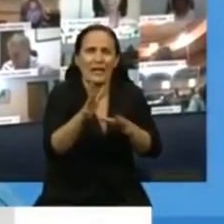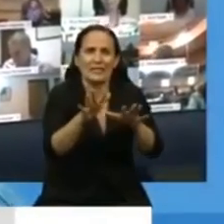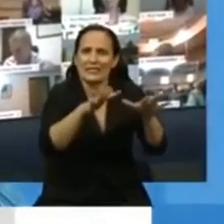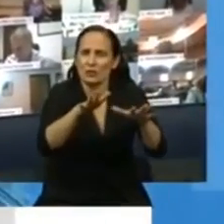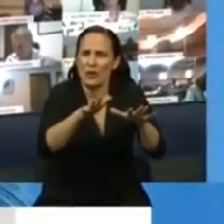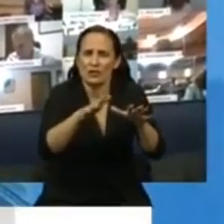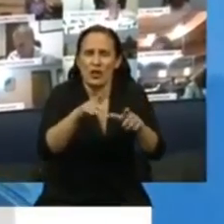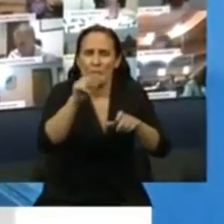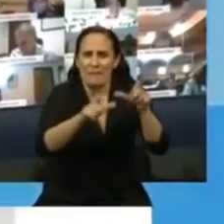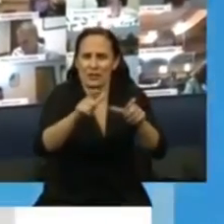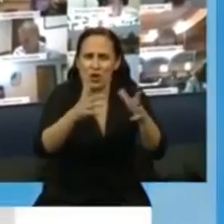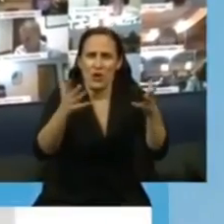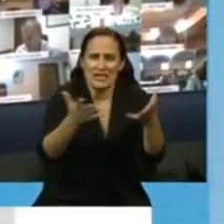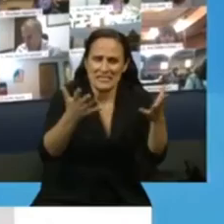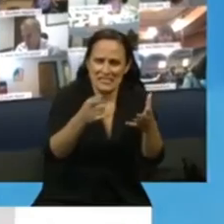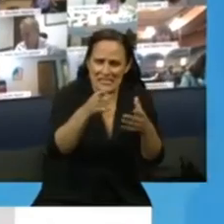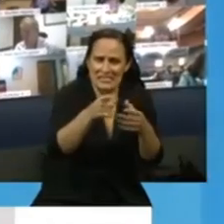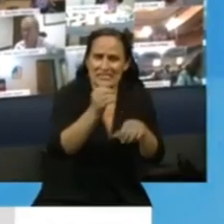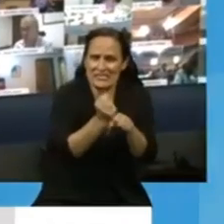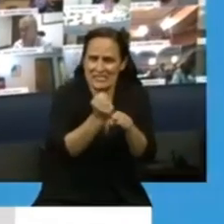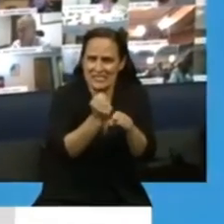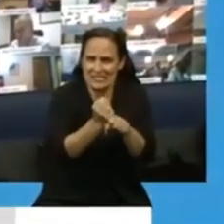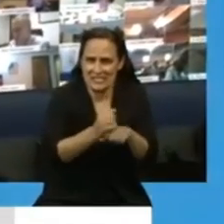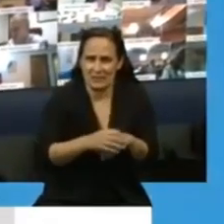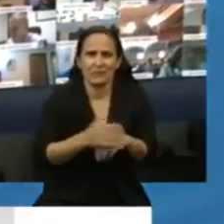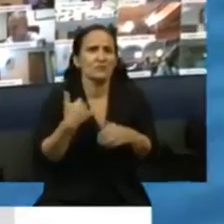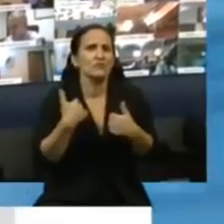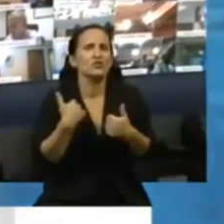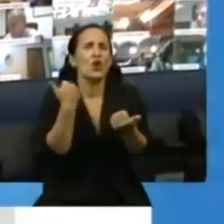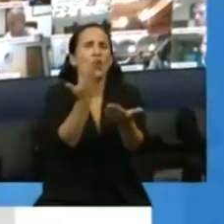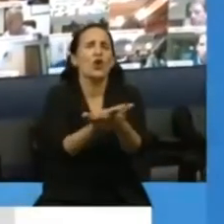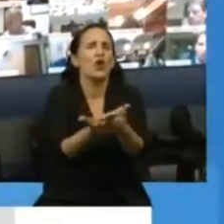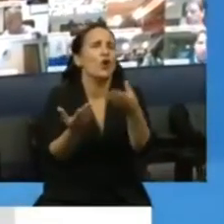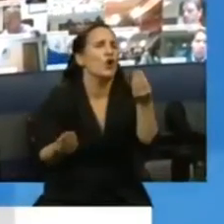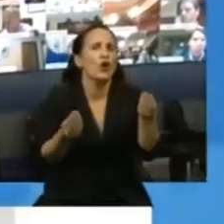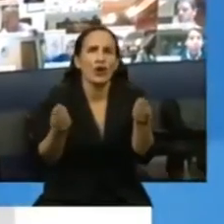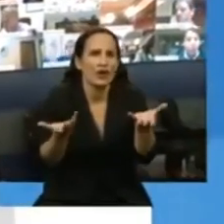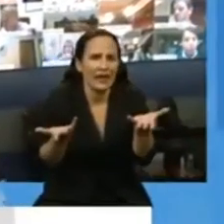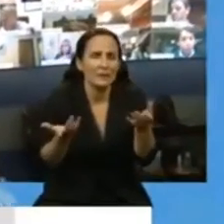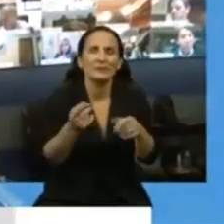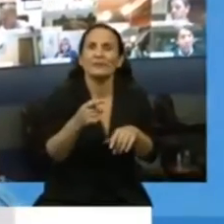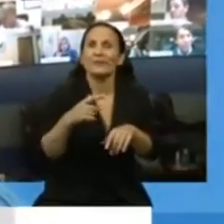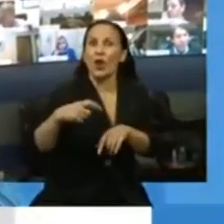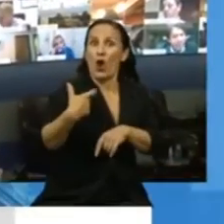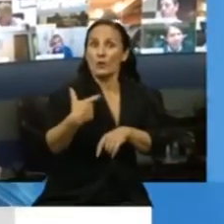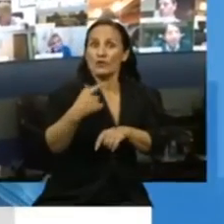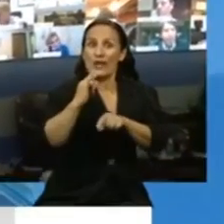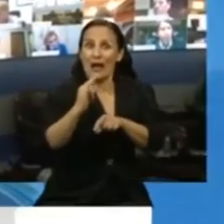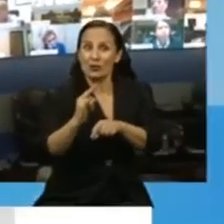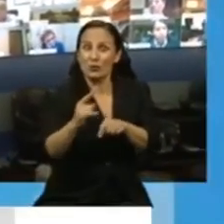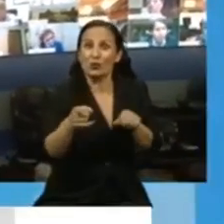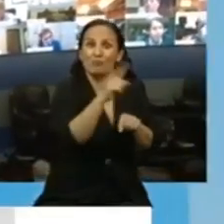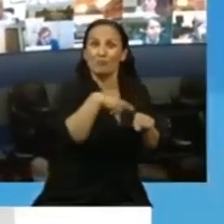trabajadores y estas trabajadoras. ¿Y cómo? Proponiendo que sean las obras sociales y las prepagas